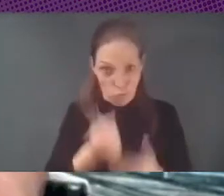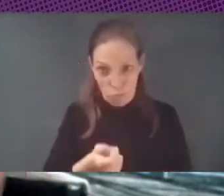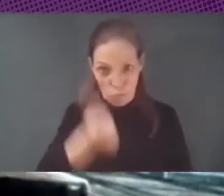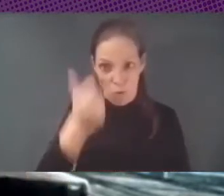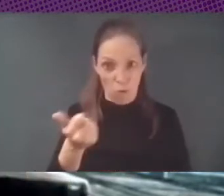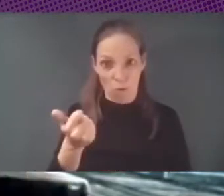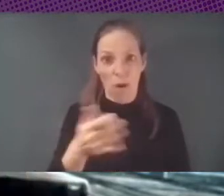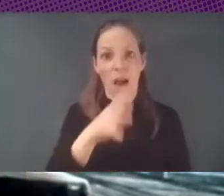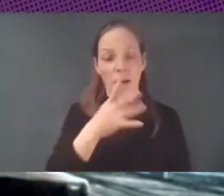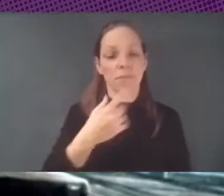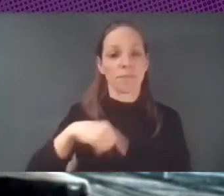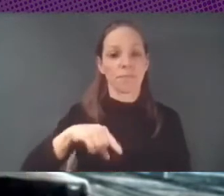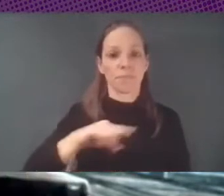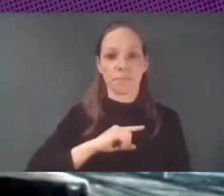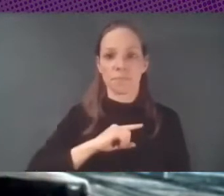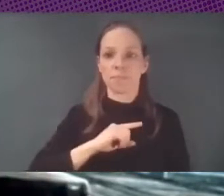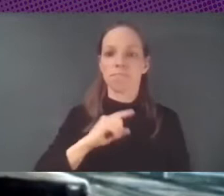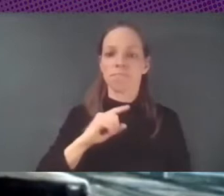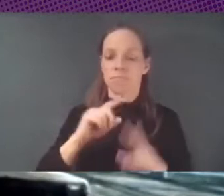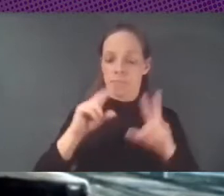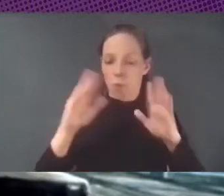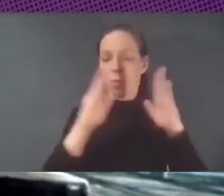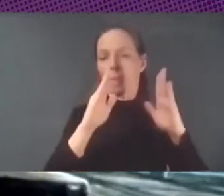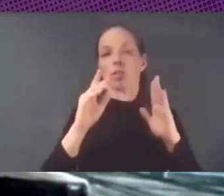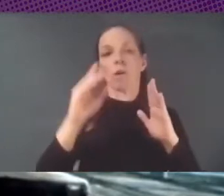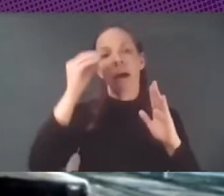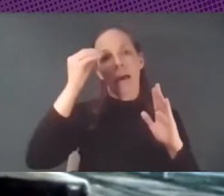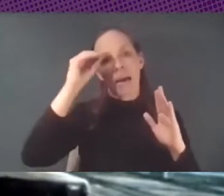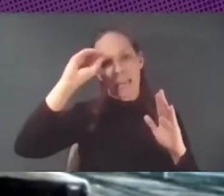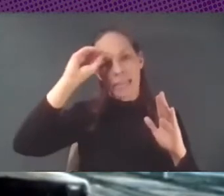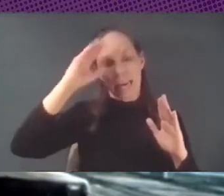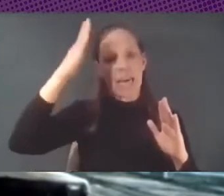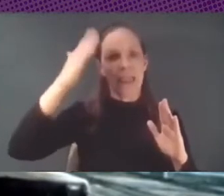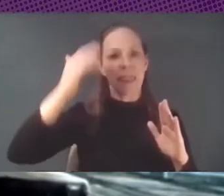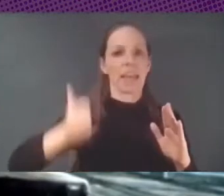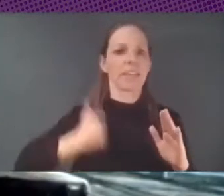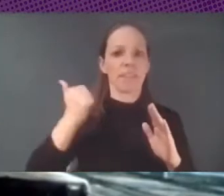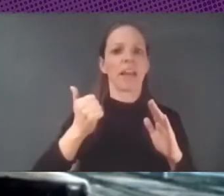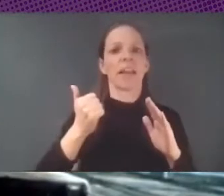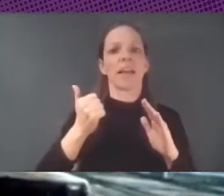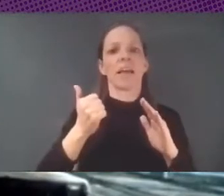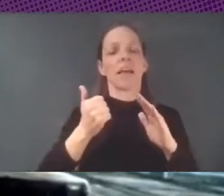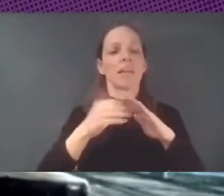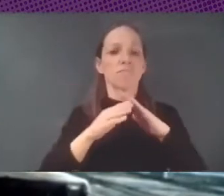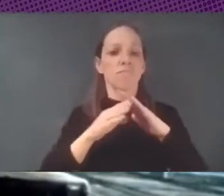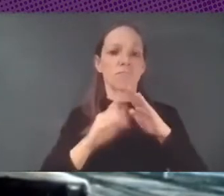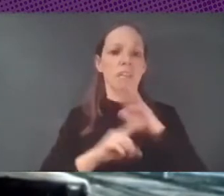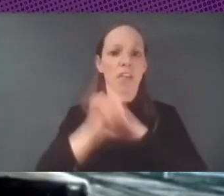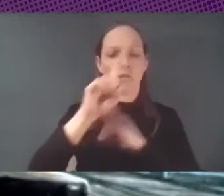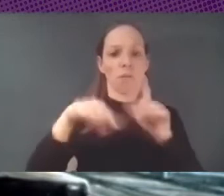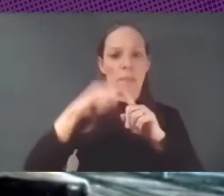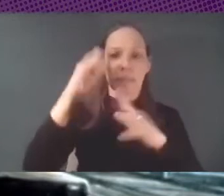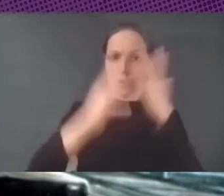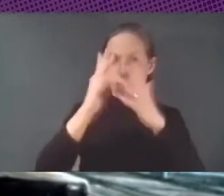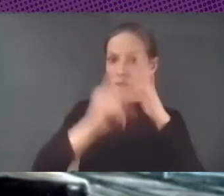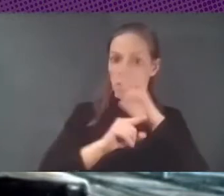inteligencia artificial y de sistemas algorítmicos pero muchos colectivos se